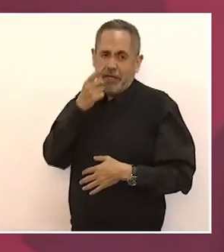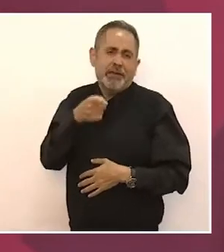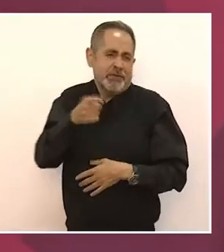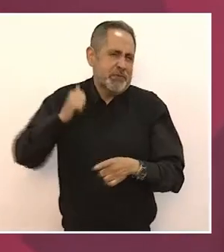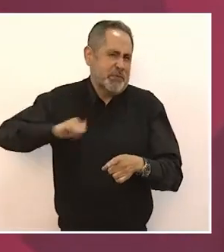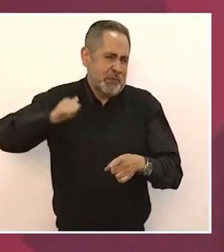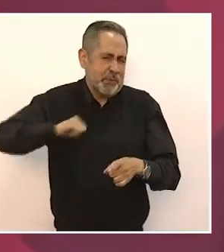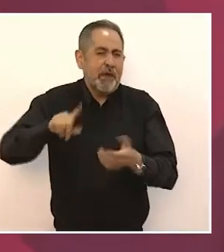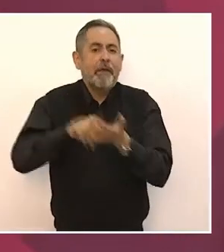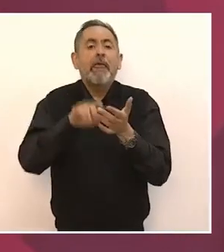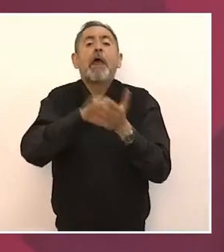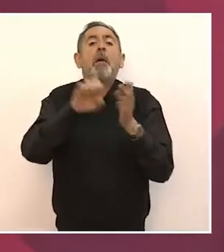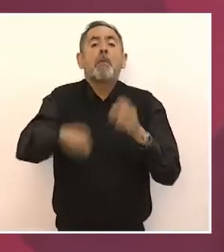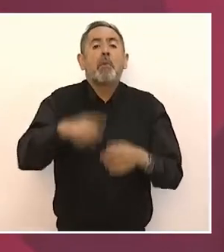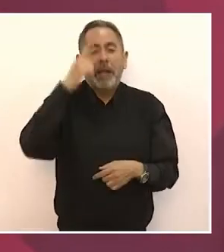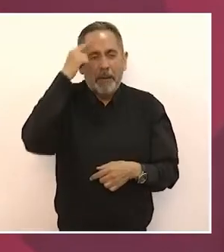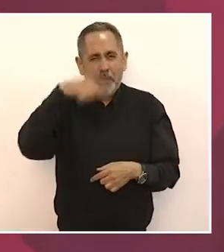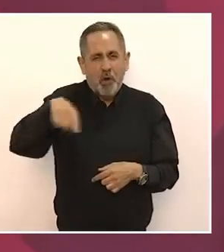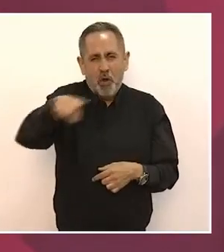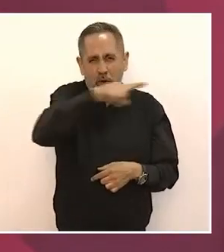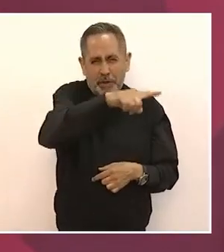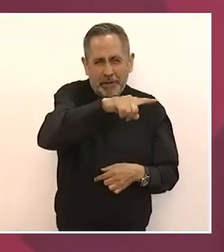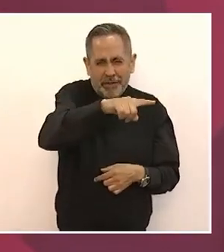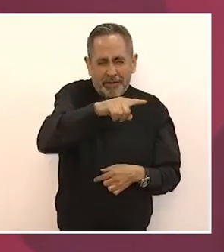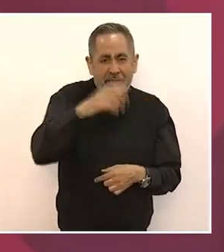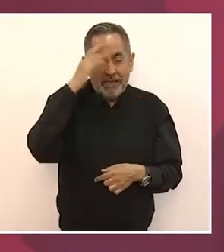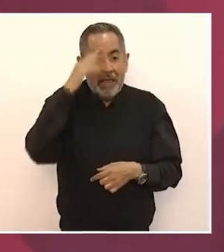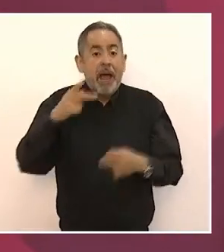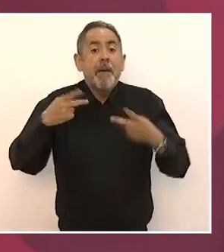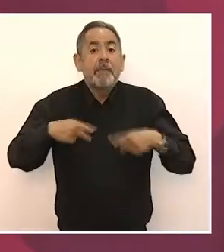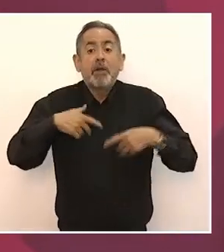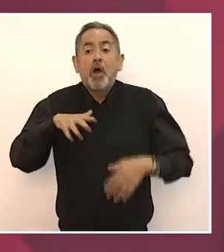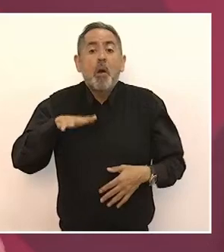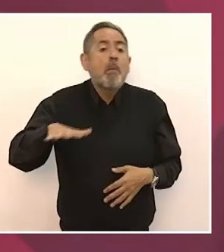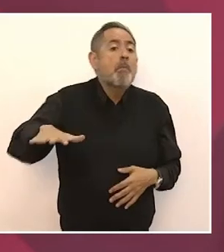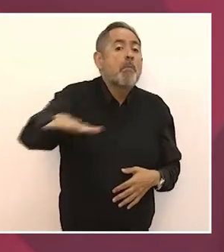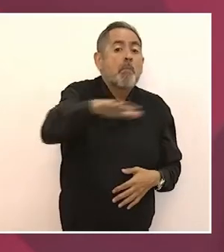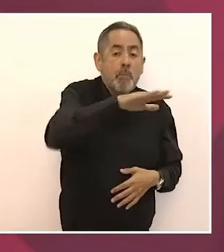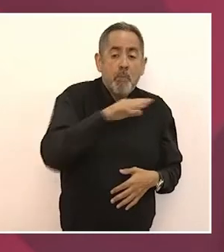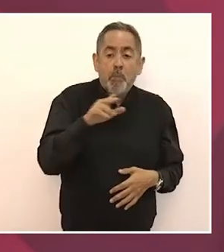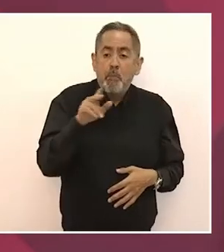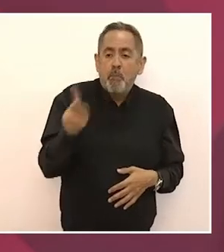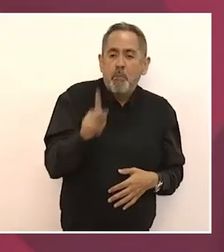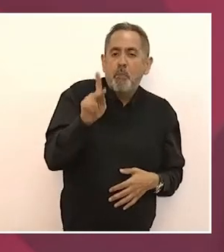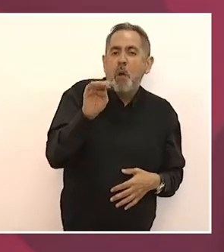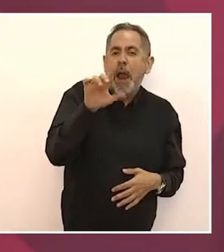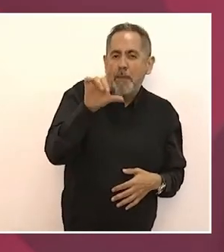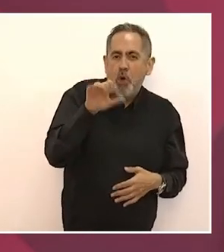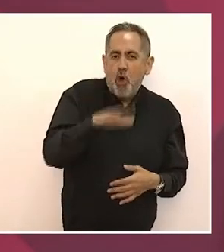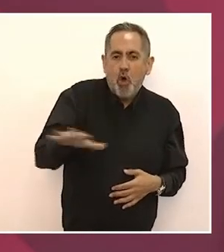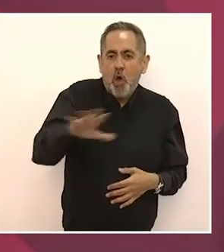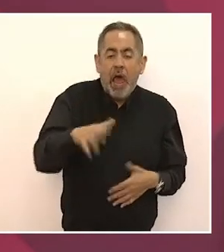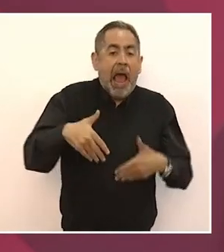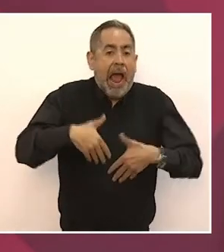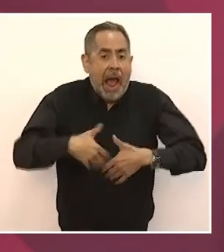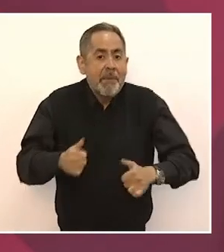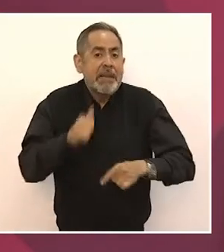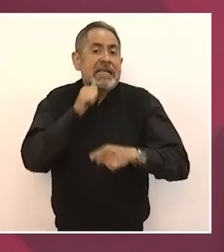el pueblo tiene hambre y sed de justicia, pues es bíblica. Y